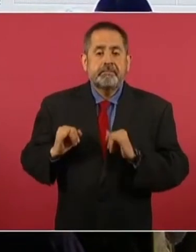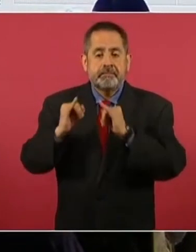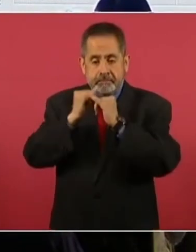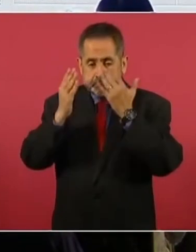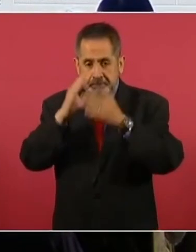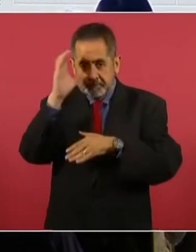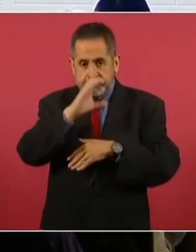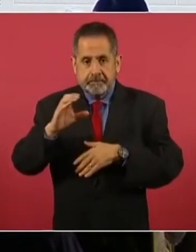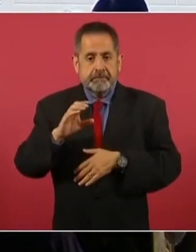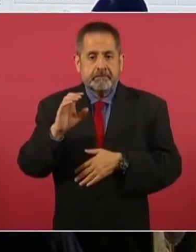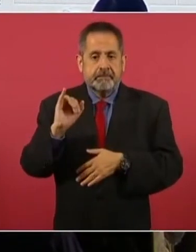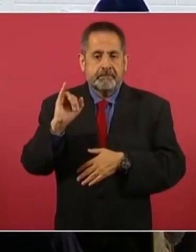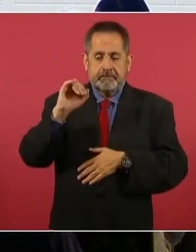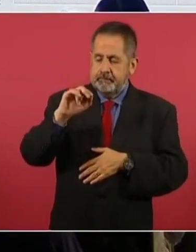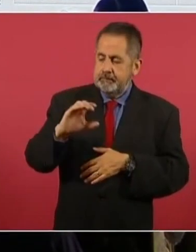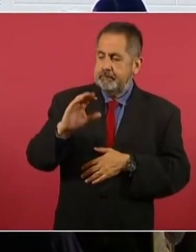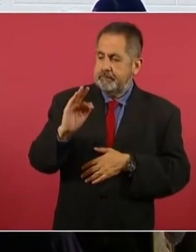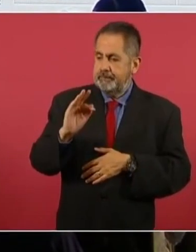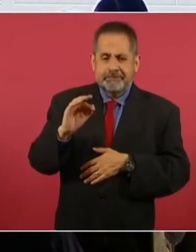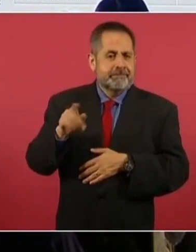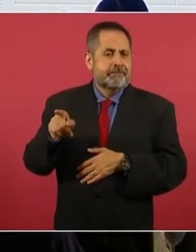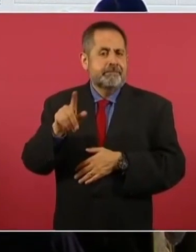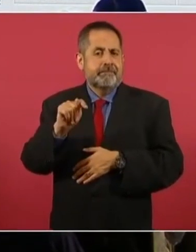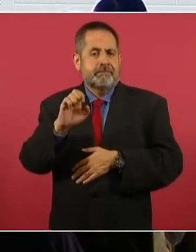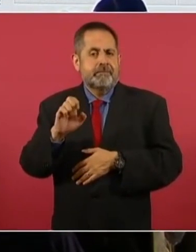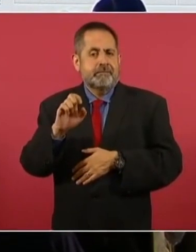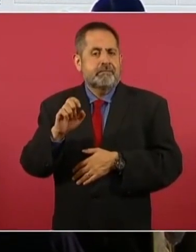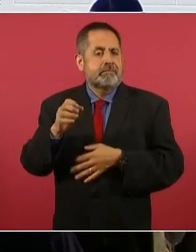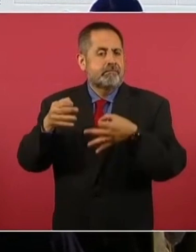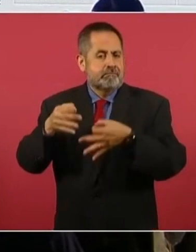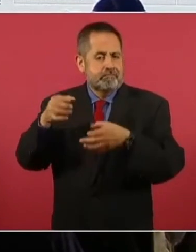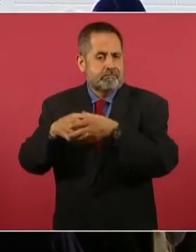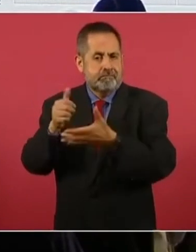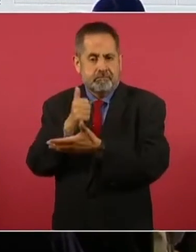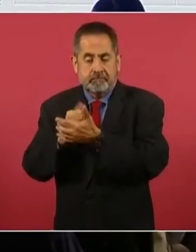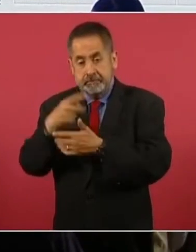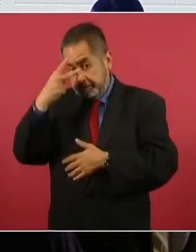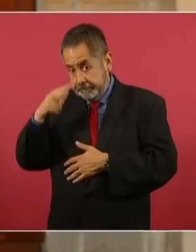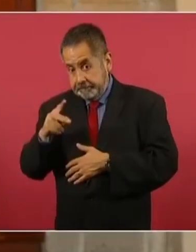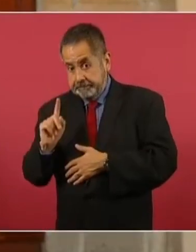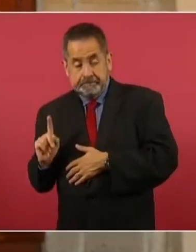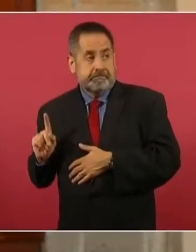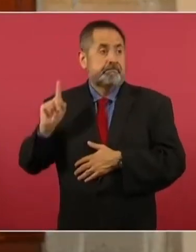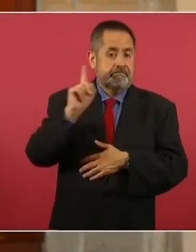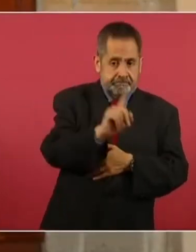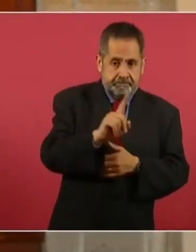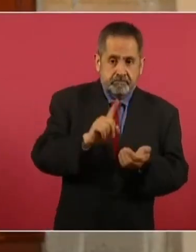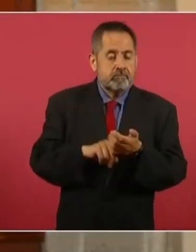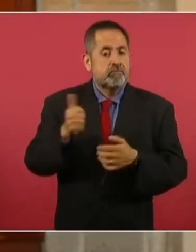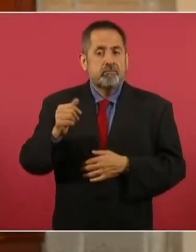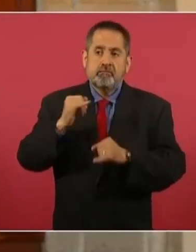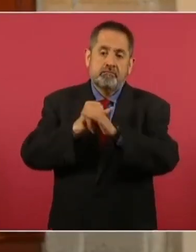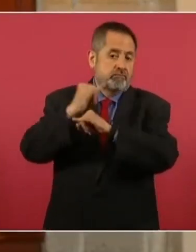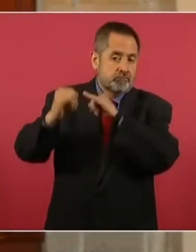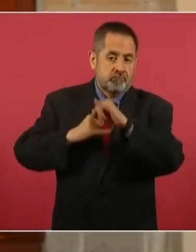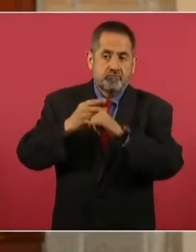Ciencias Forenses del Tribunal Superior de Justicia de la Ciudad de México y un perito forense internacional